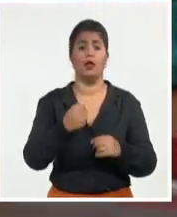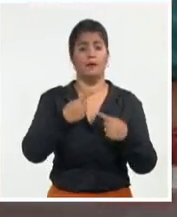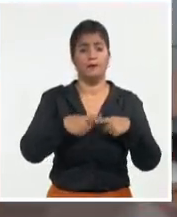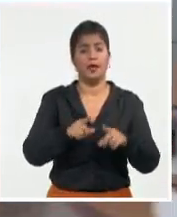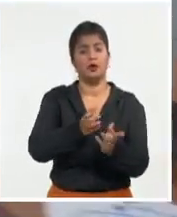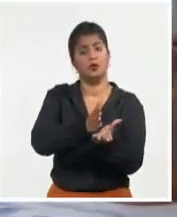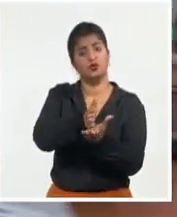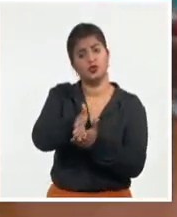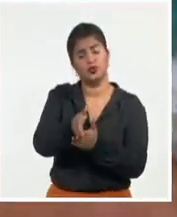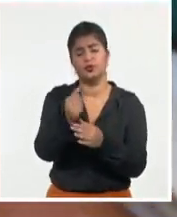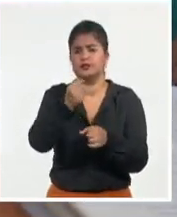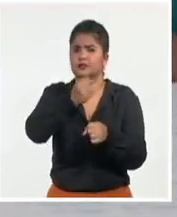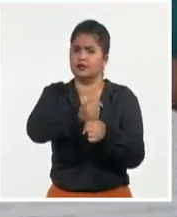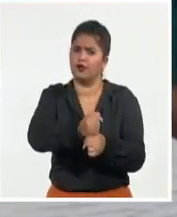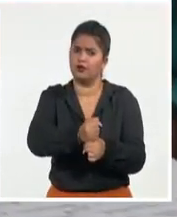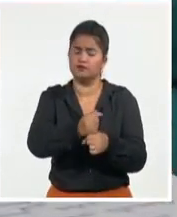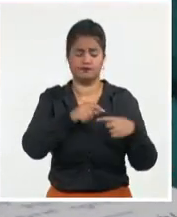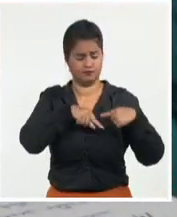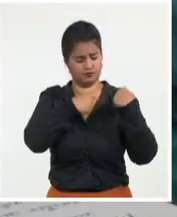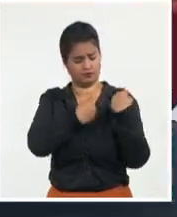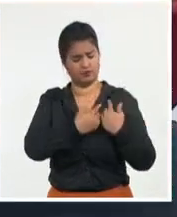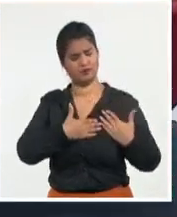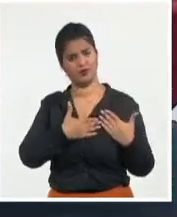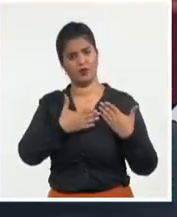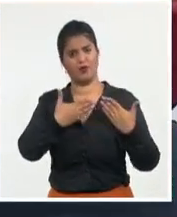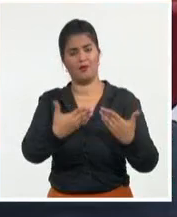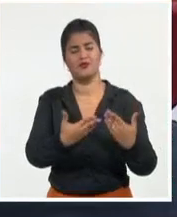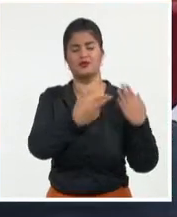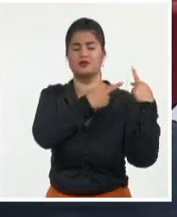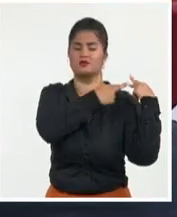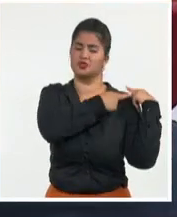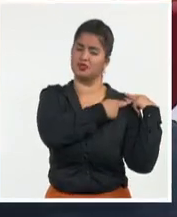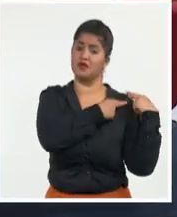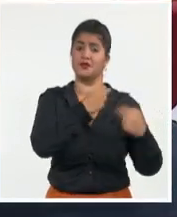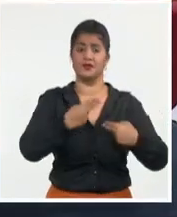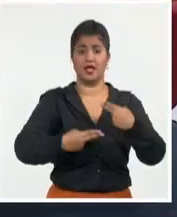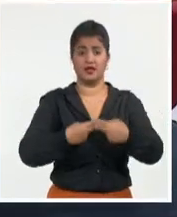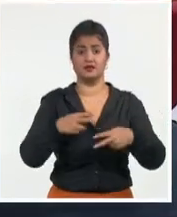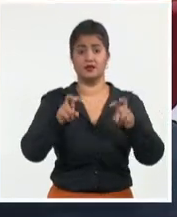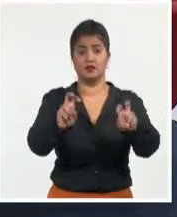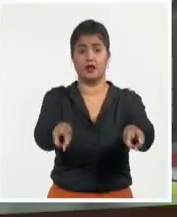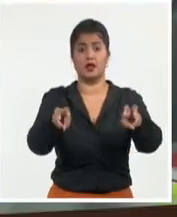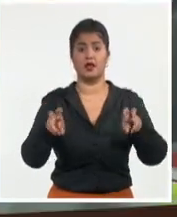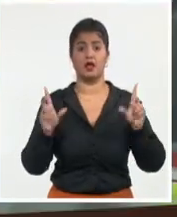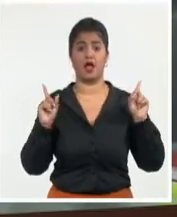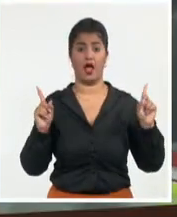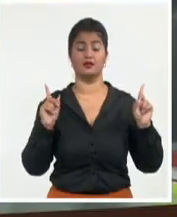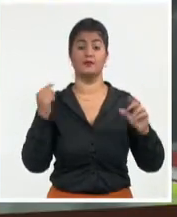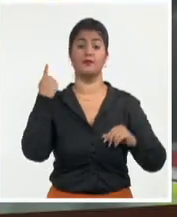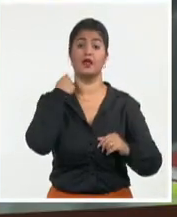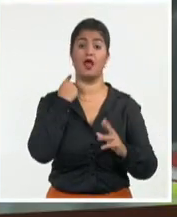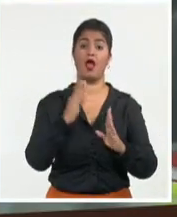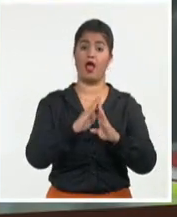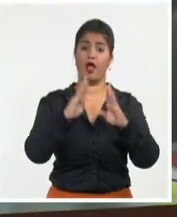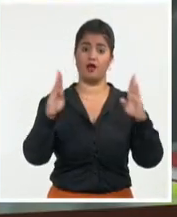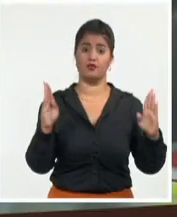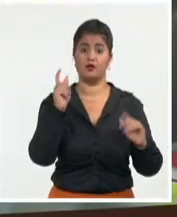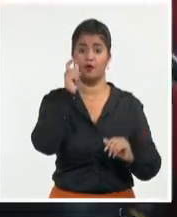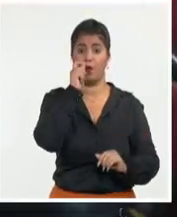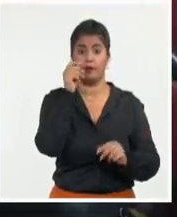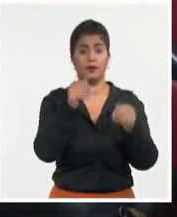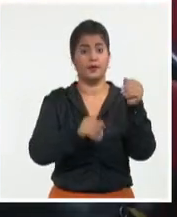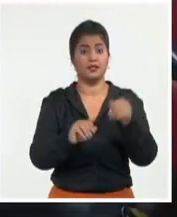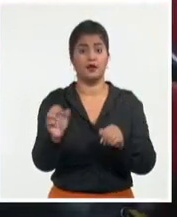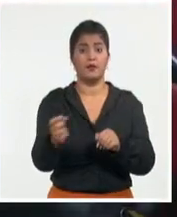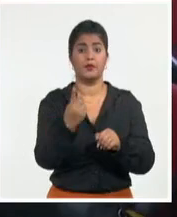profesionalidad al enfrentar tan humana labor. En la Asamblea Anual de Balanza del Sector, presidida por Ariel Santana, primer secretario